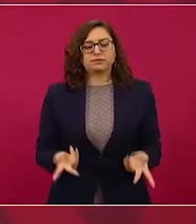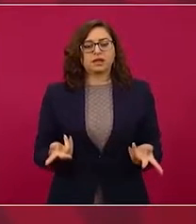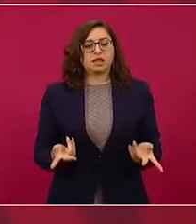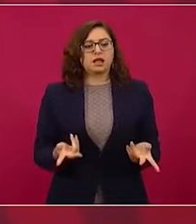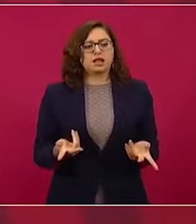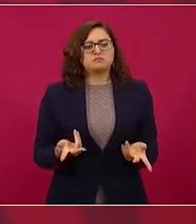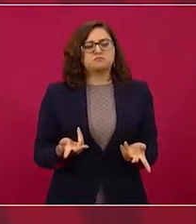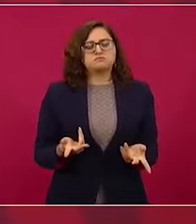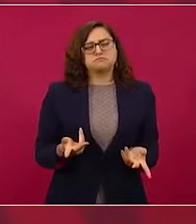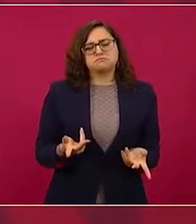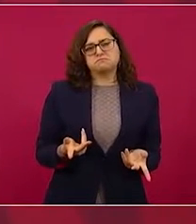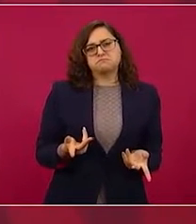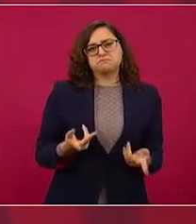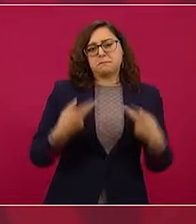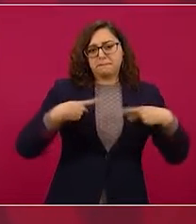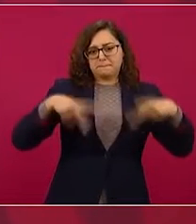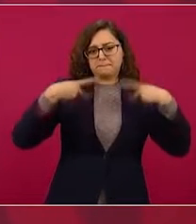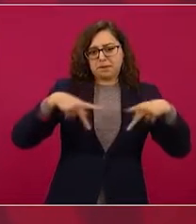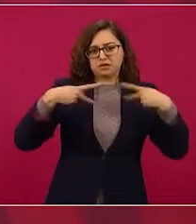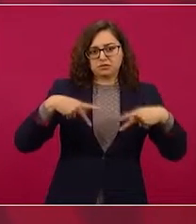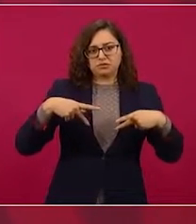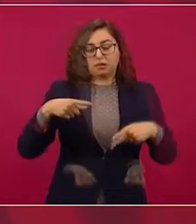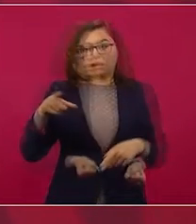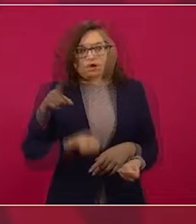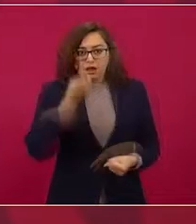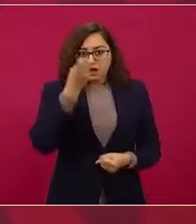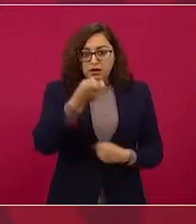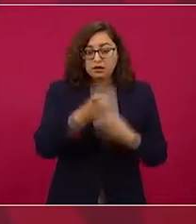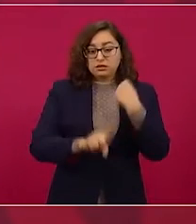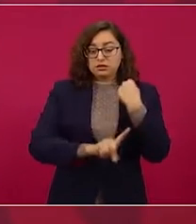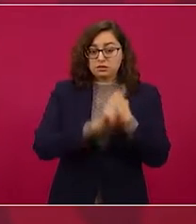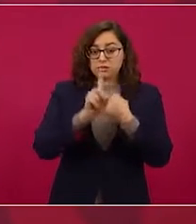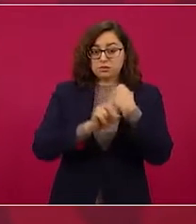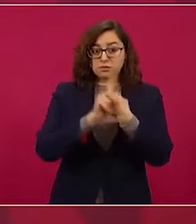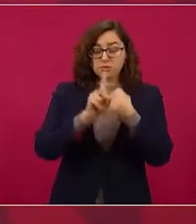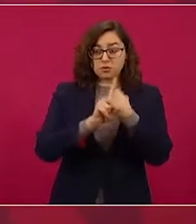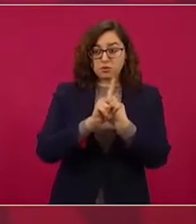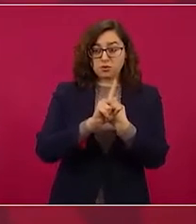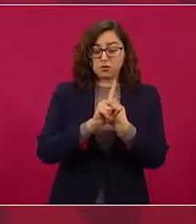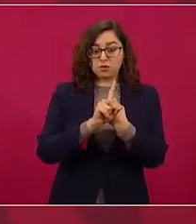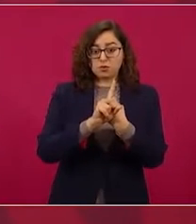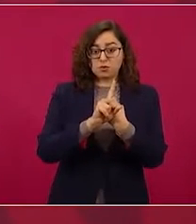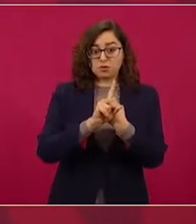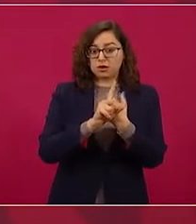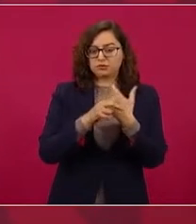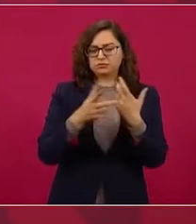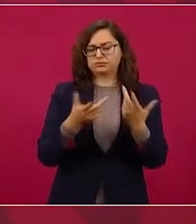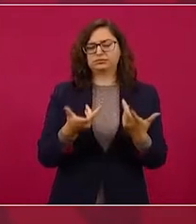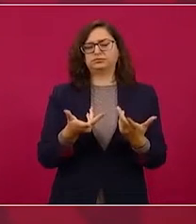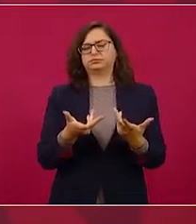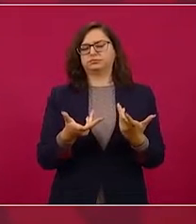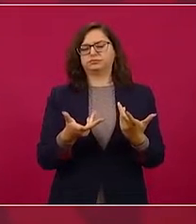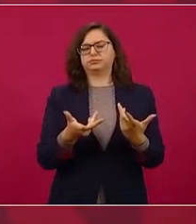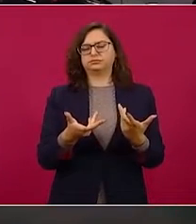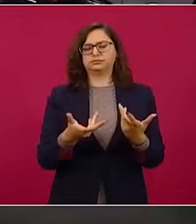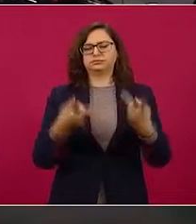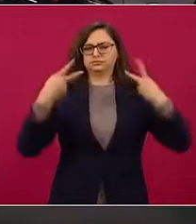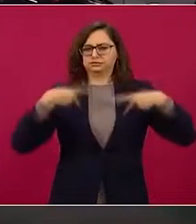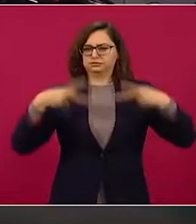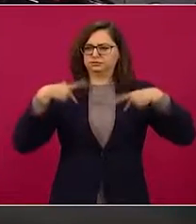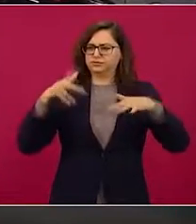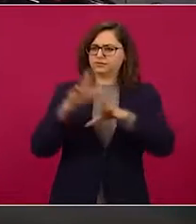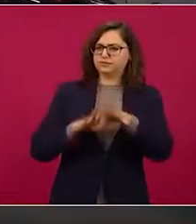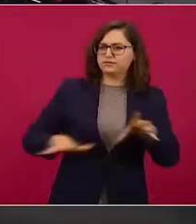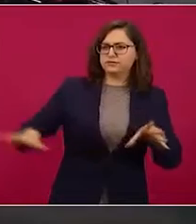se asuste, porque el pueblo de México es un pueblo muy